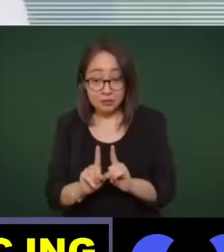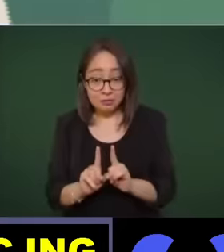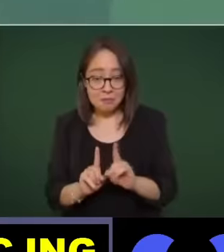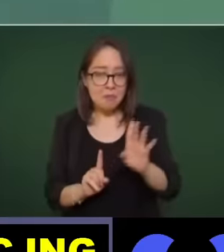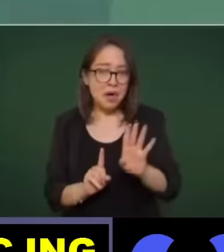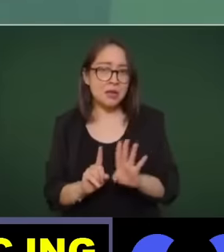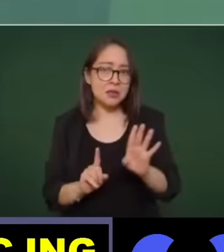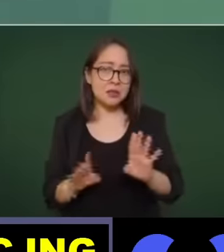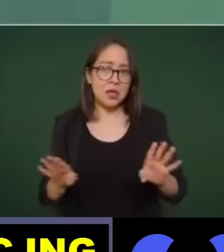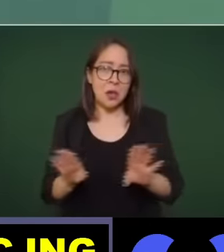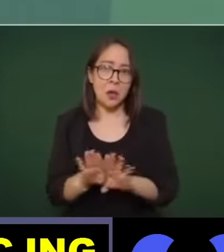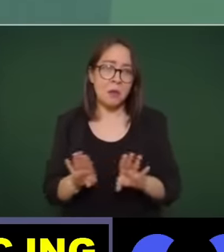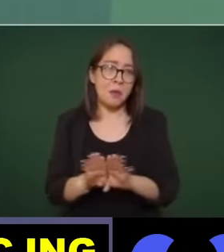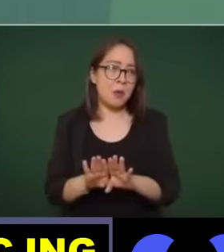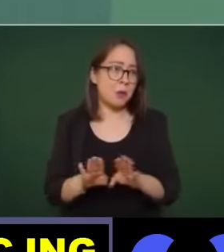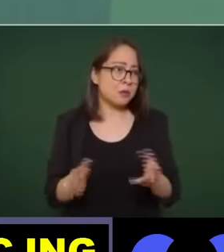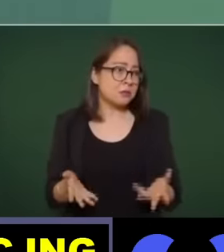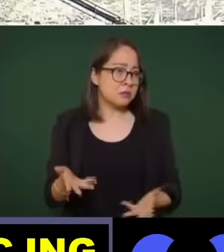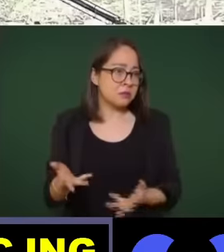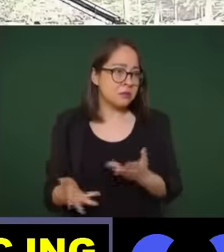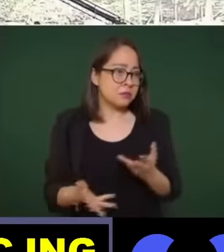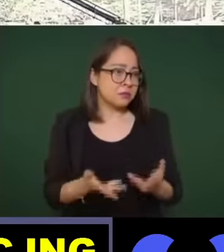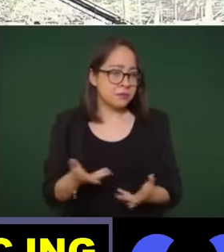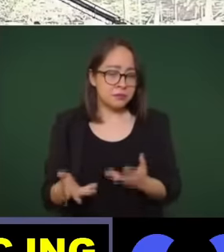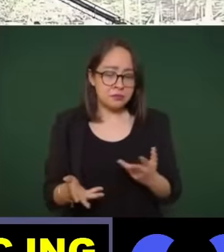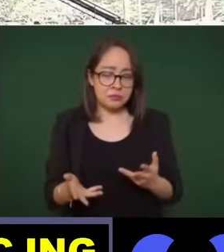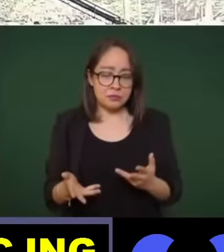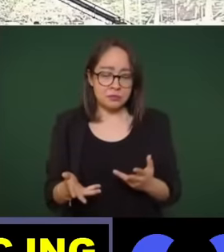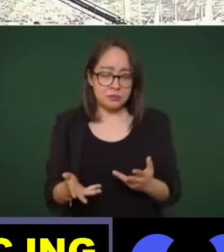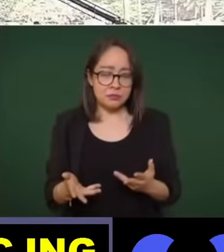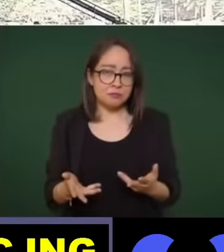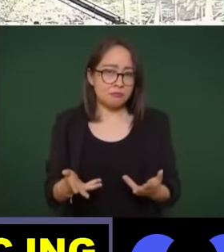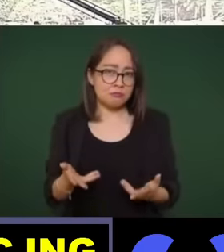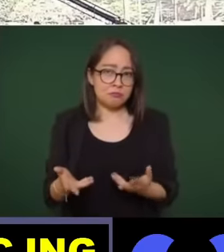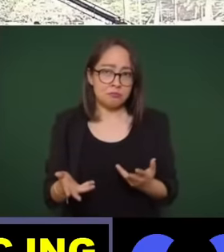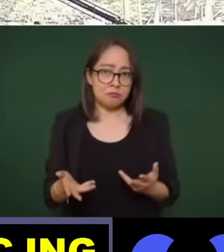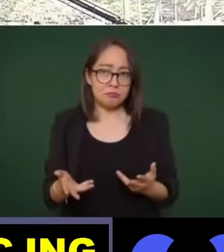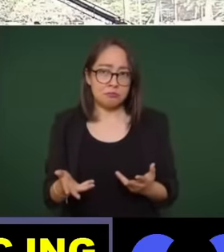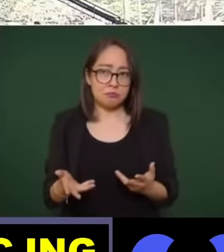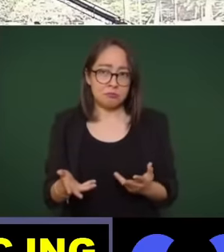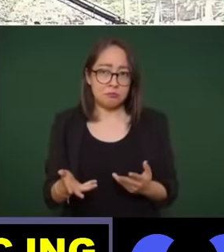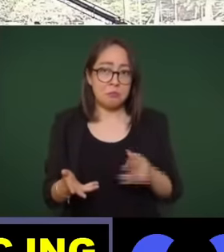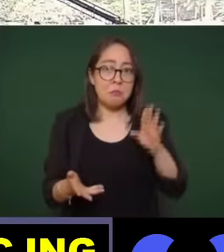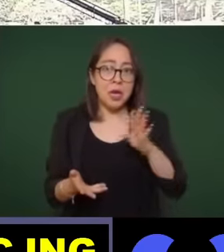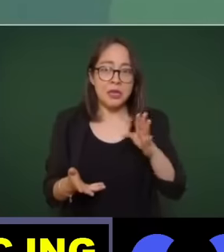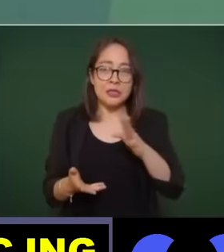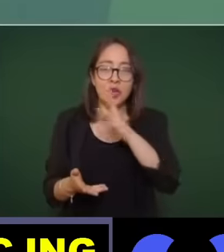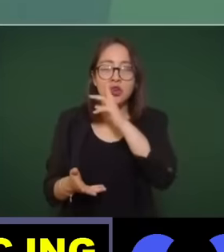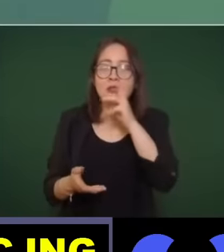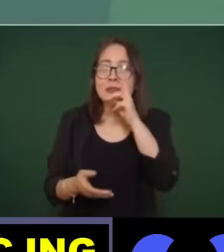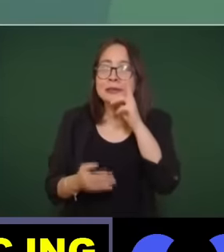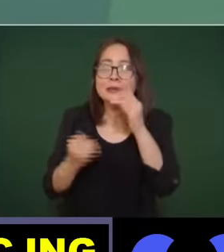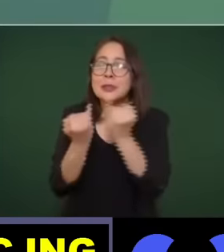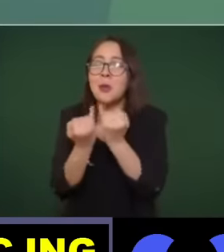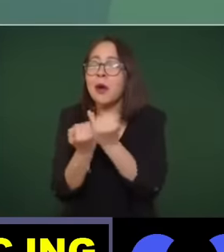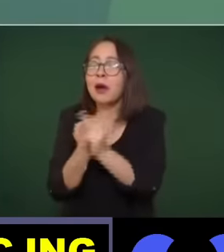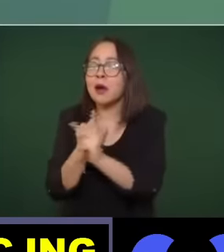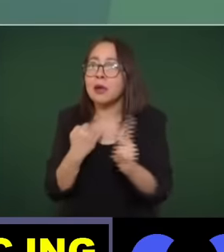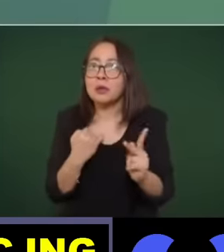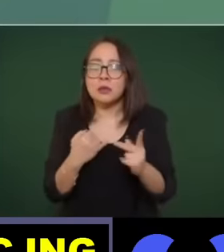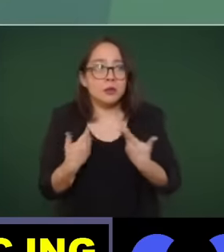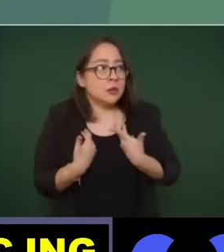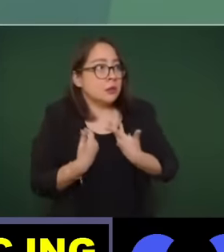si hubiesen estado haciendo el reportaje se